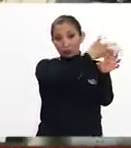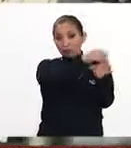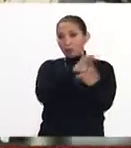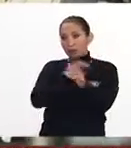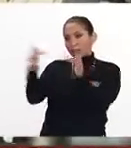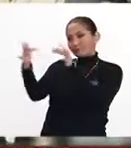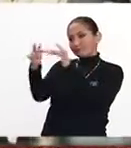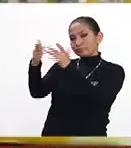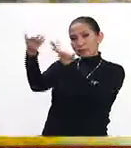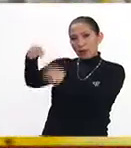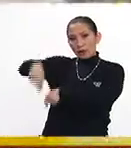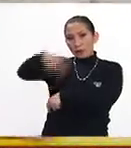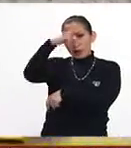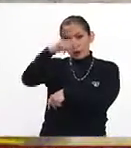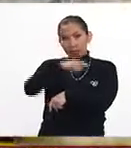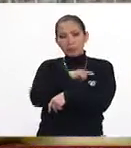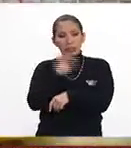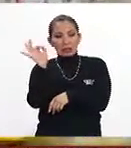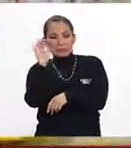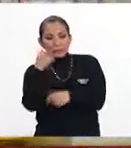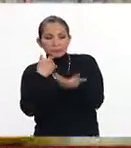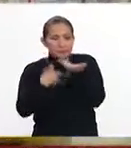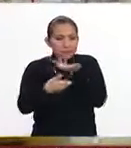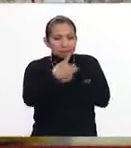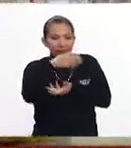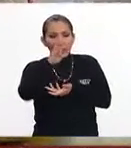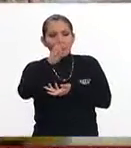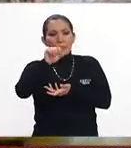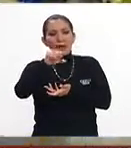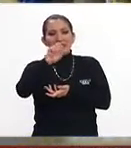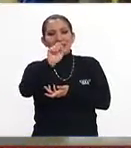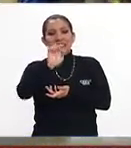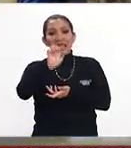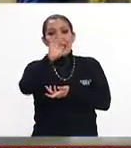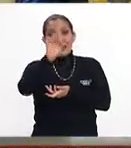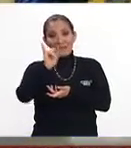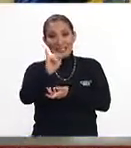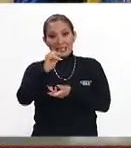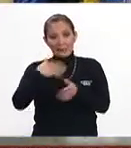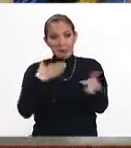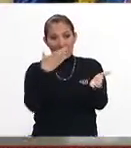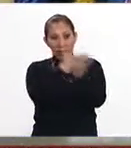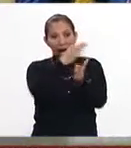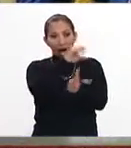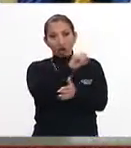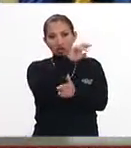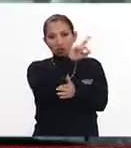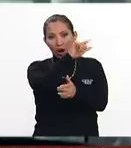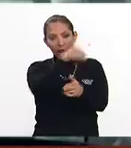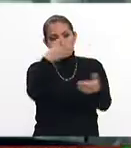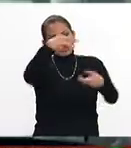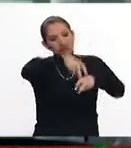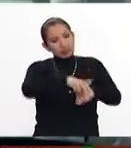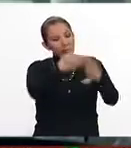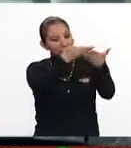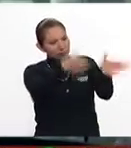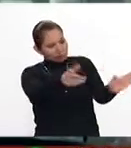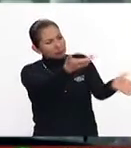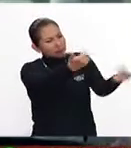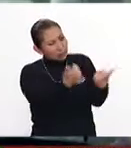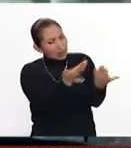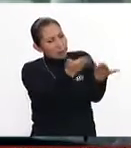Estamos viendo, por ejemplo, la posibilidad de que Bansefi acuda a los consulados a preabrir